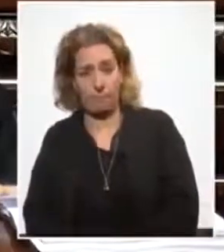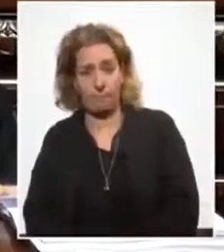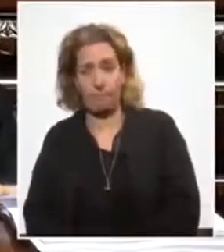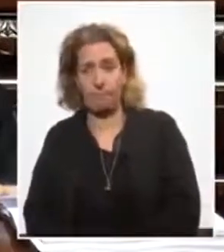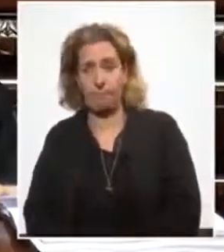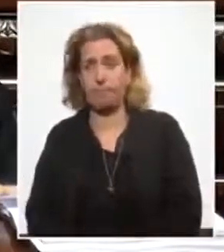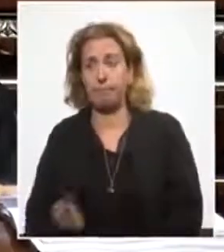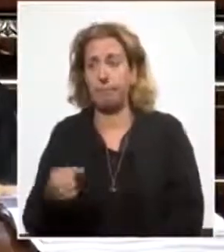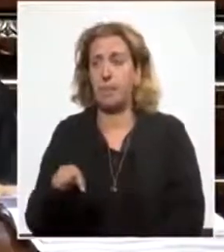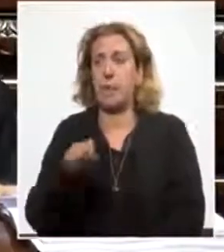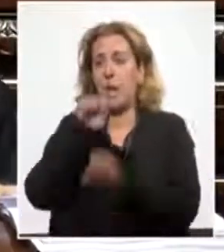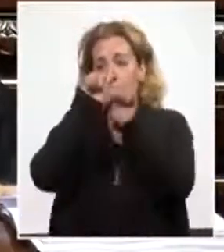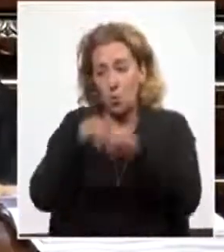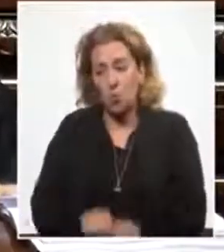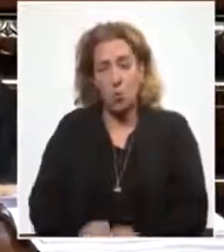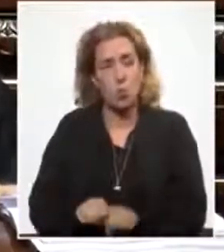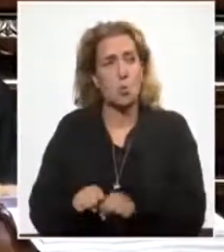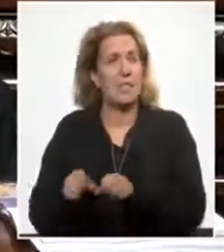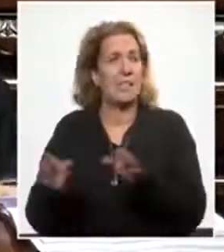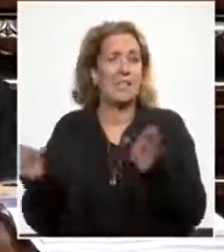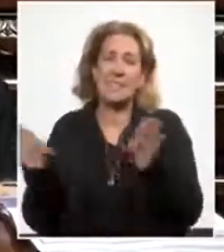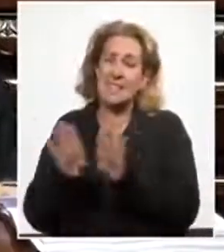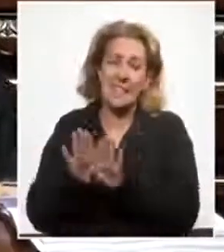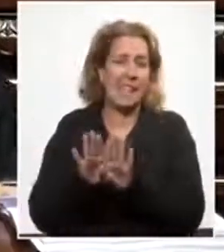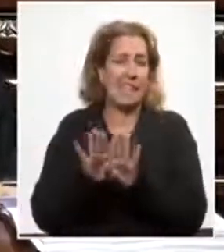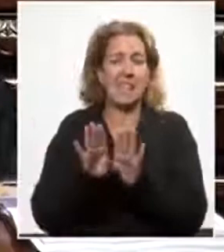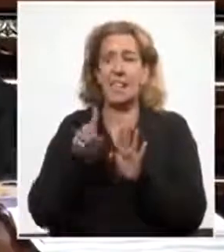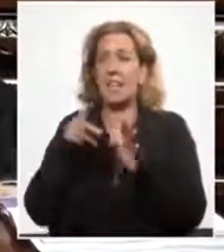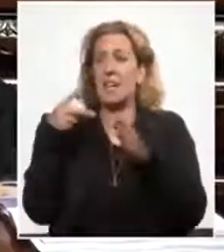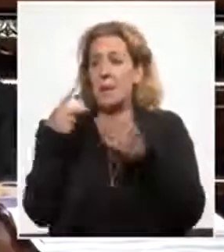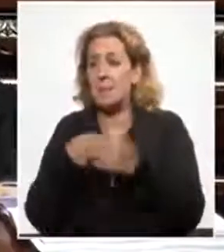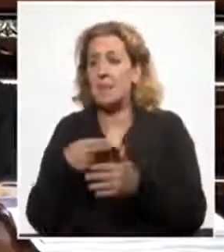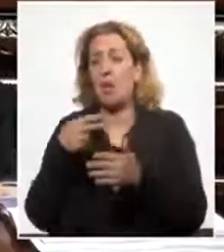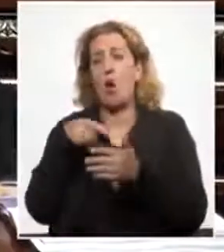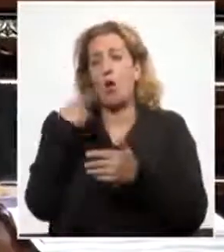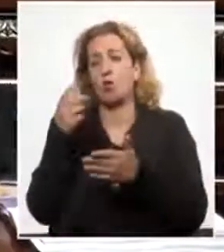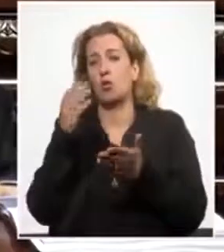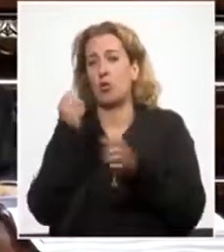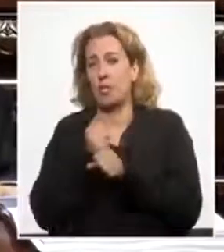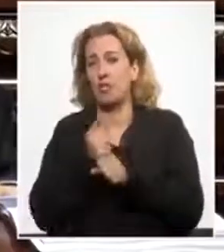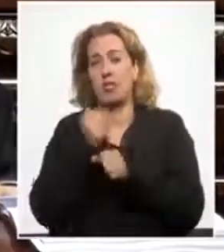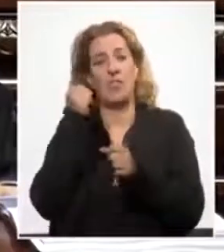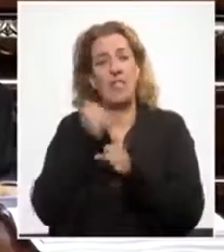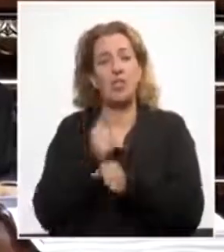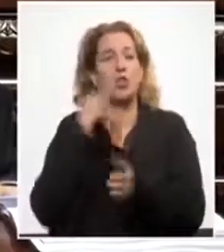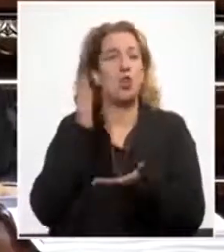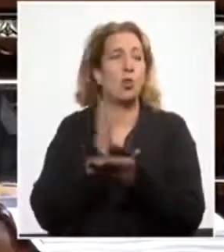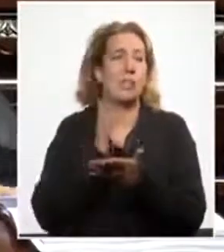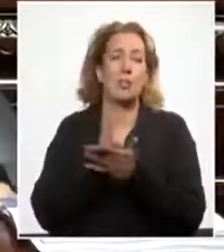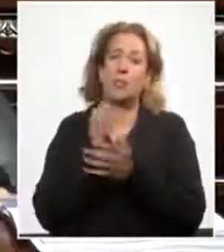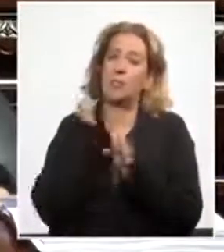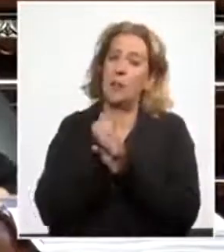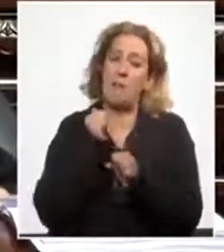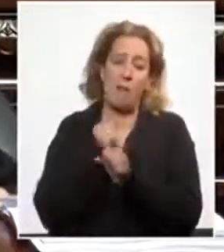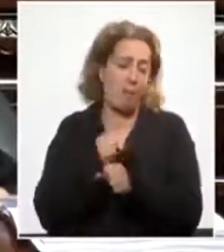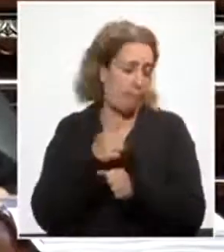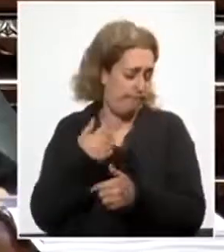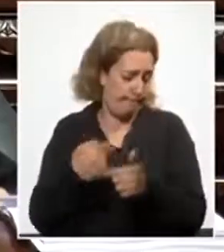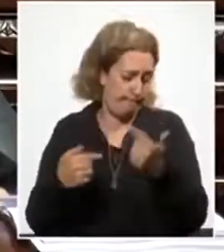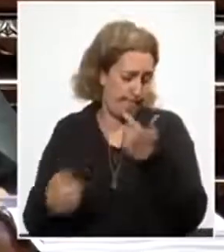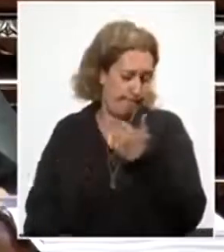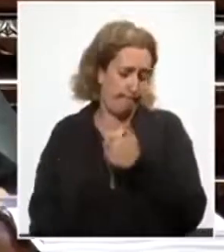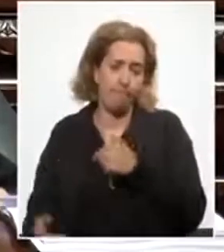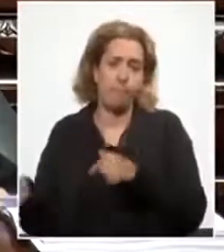Que son las clausuras, que son los cierres, que son la limitación a otros derechos, que es el derecho al trabajo y todo lo que eso trae